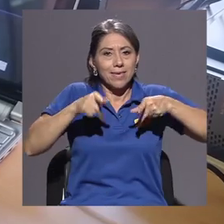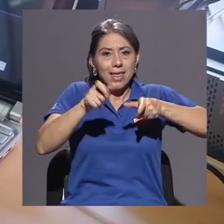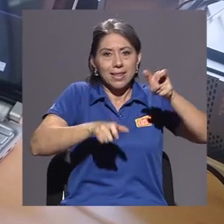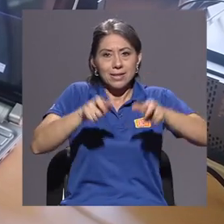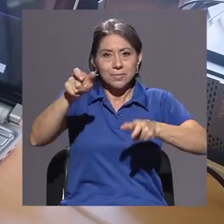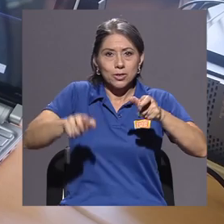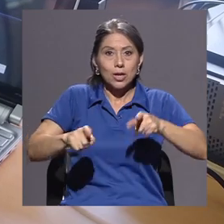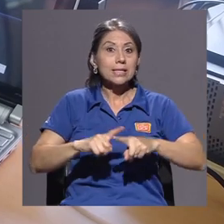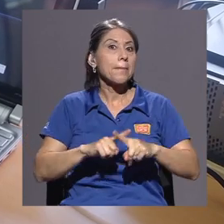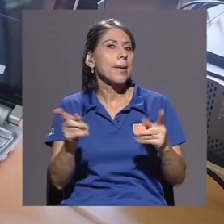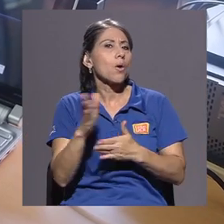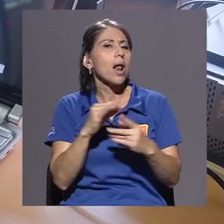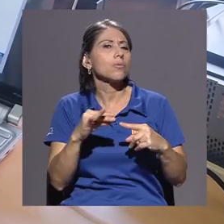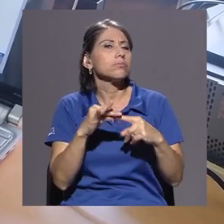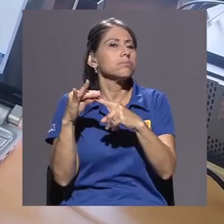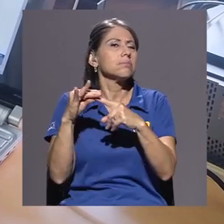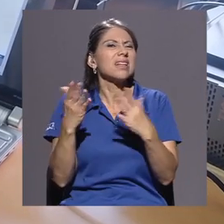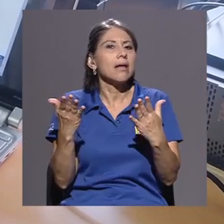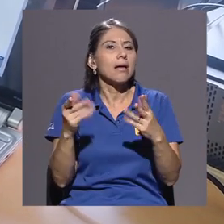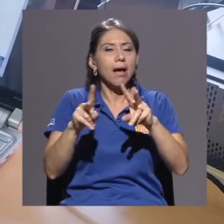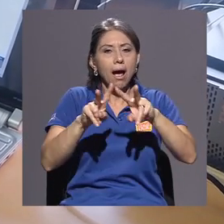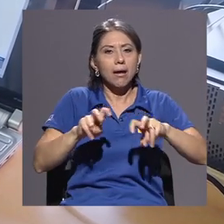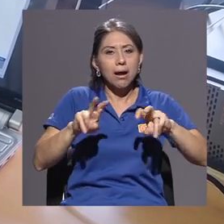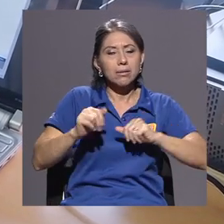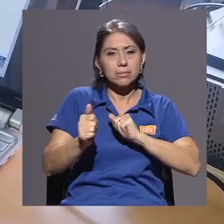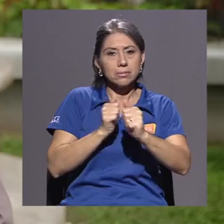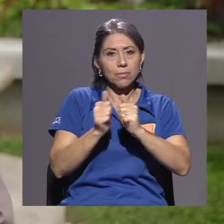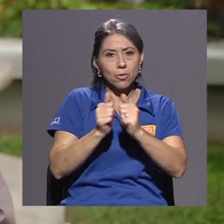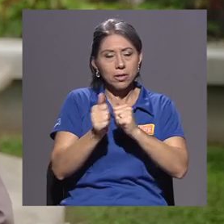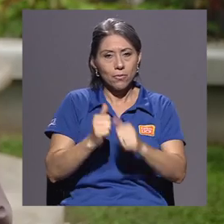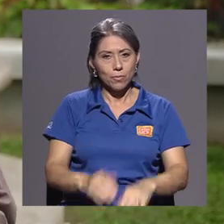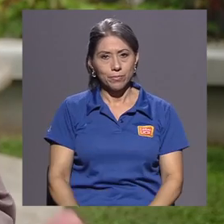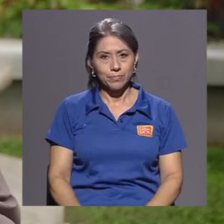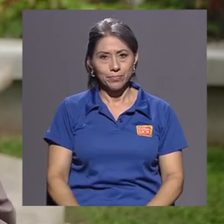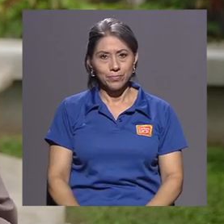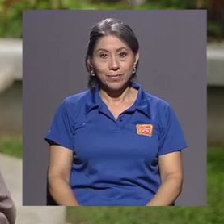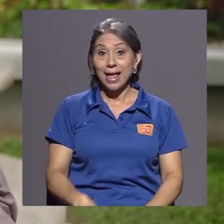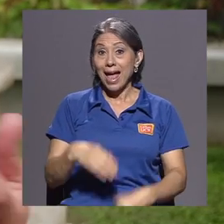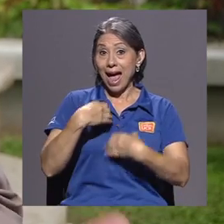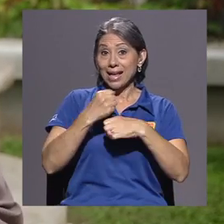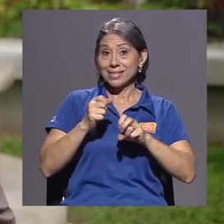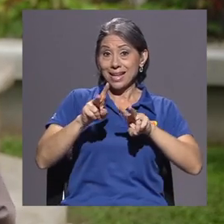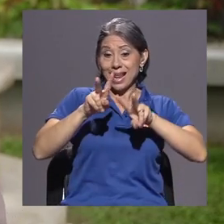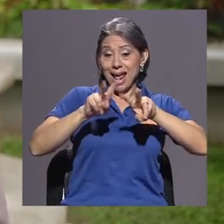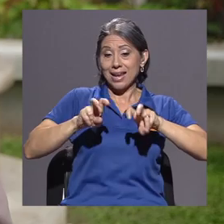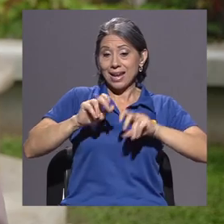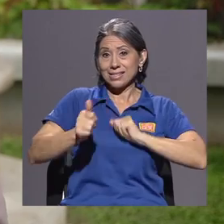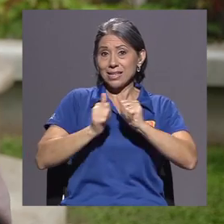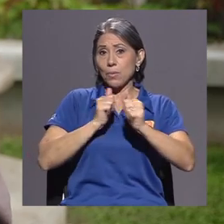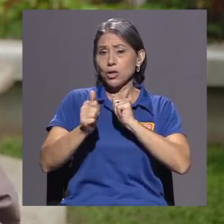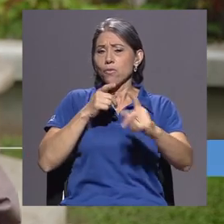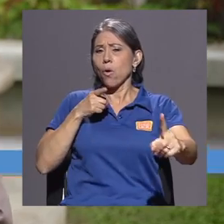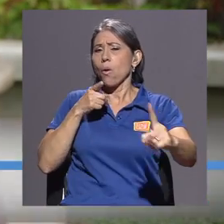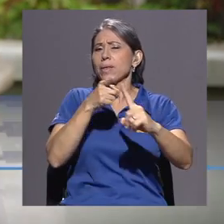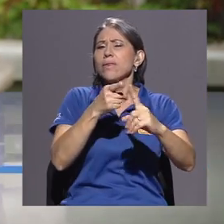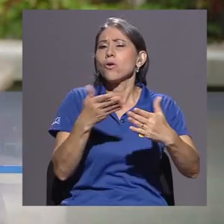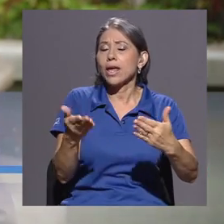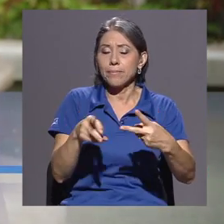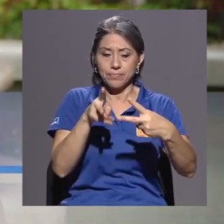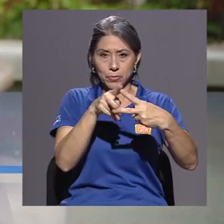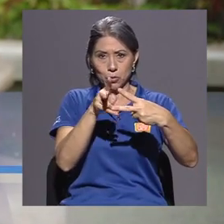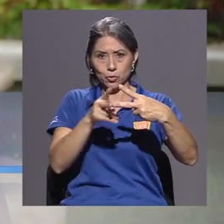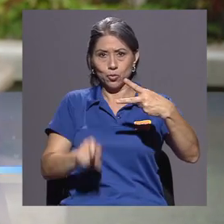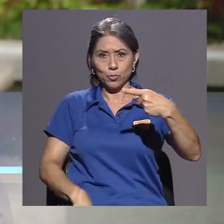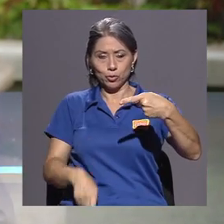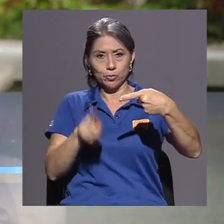peculiar, la de análisis deportivo. El objetivo de hacer análisis deportivo consiste básicamente en dos grupos. El